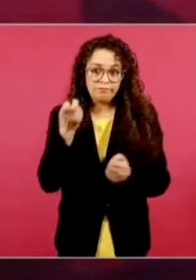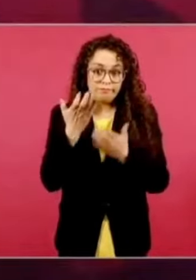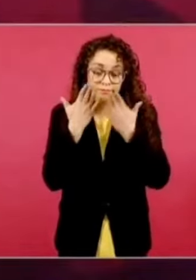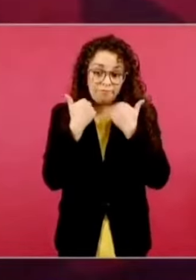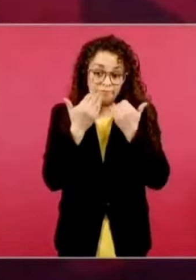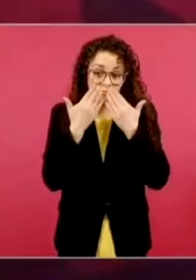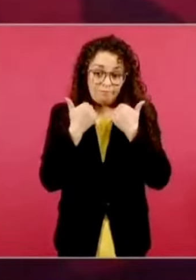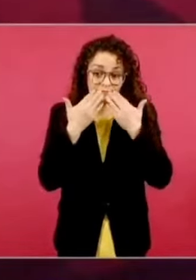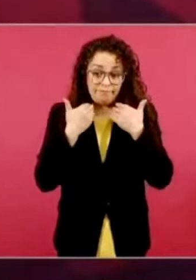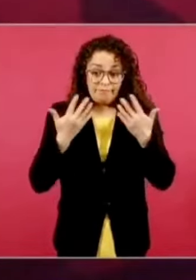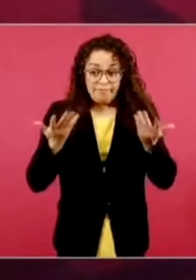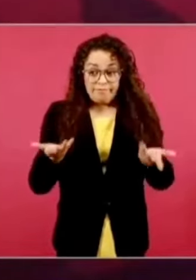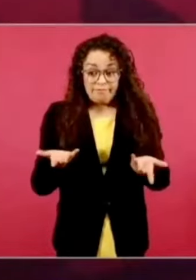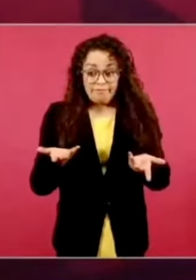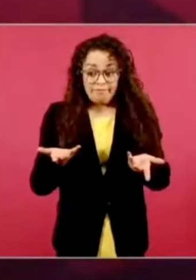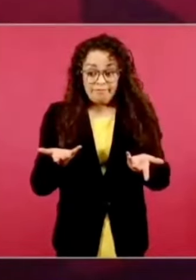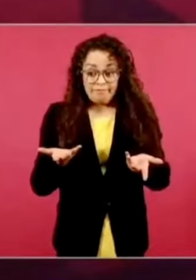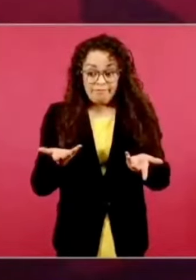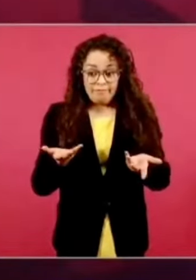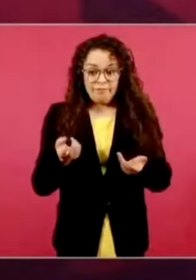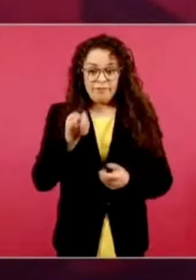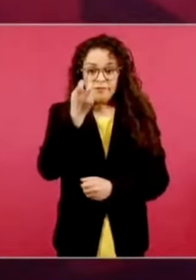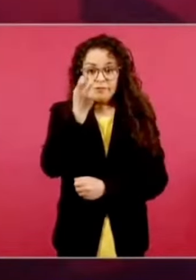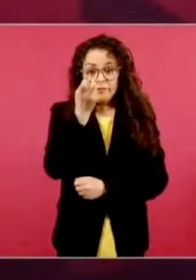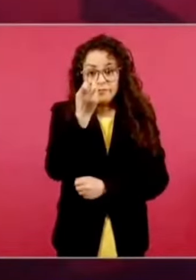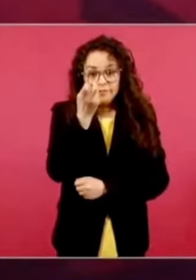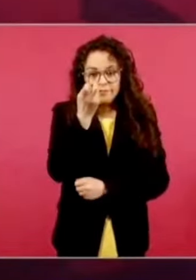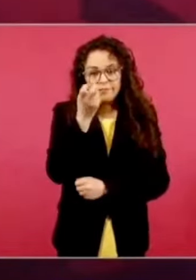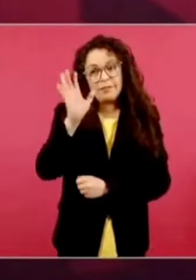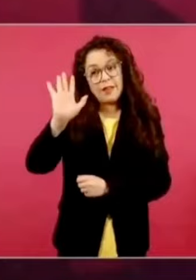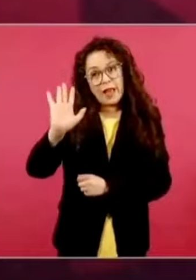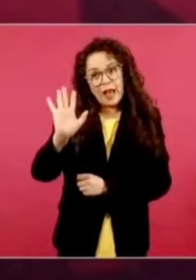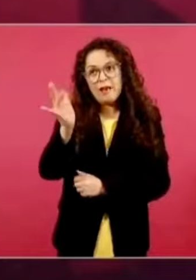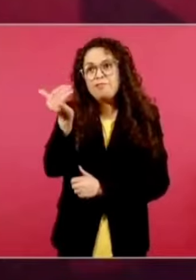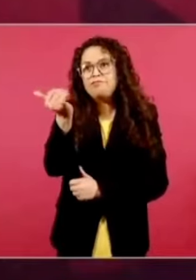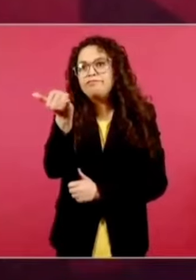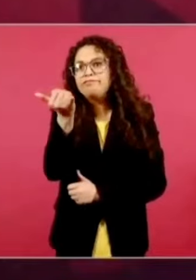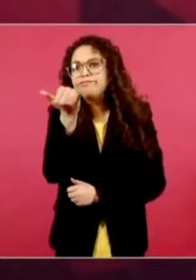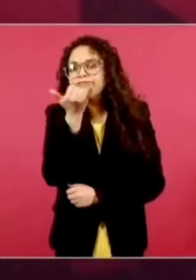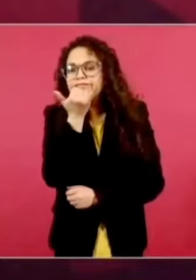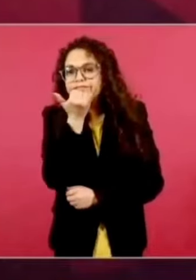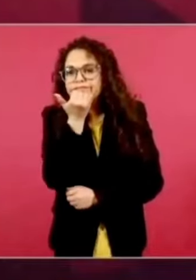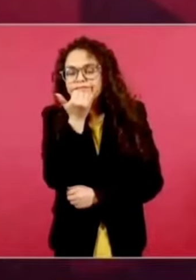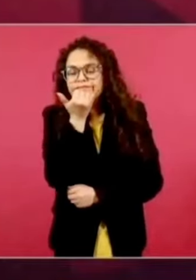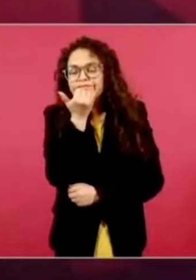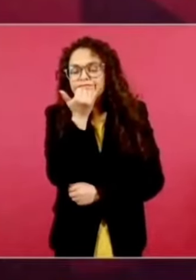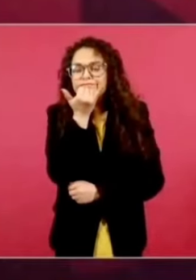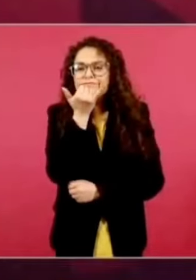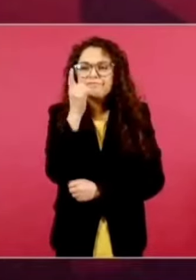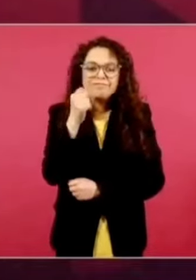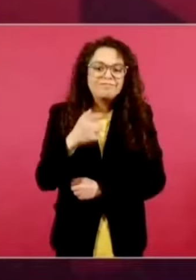entonces ofrezco disculpas. Es lo mismo